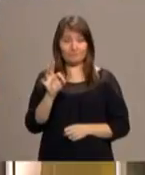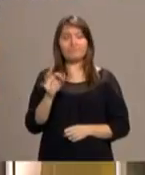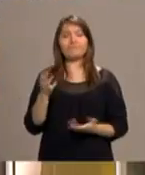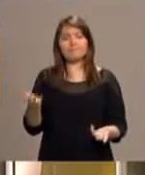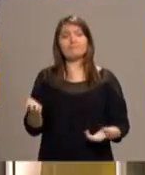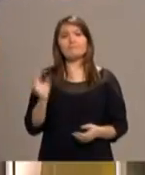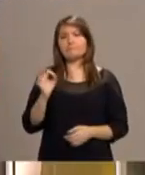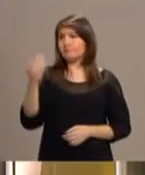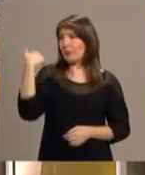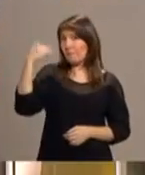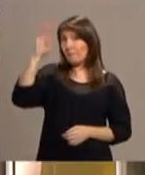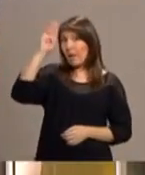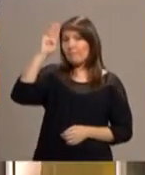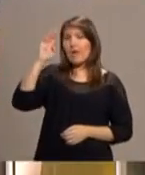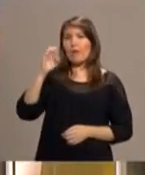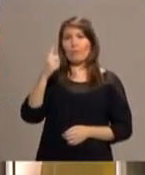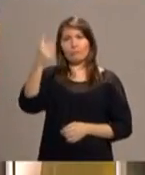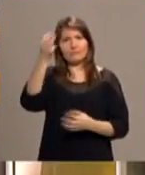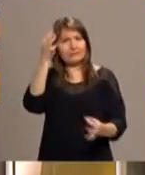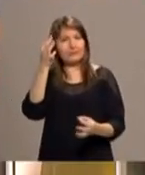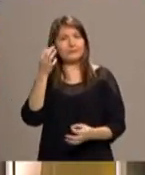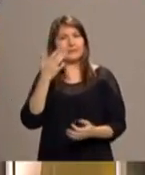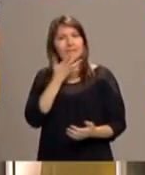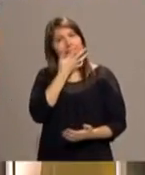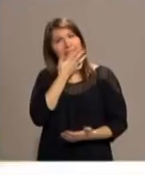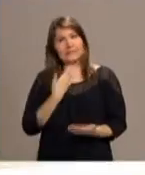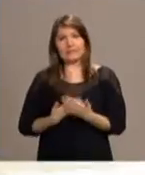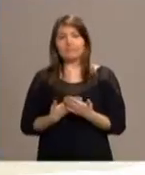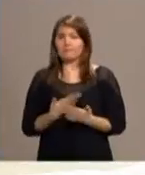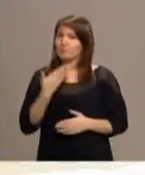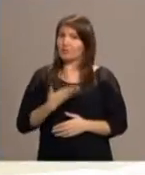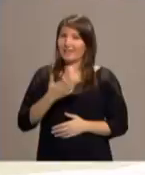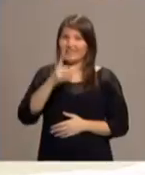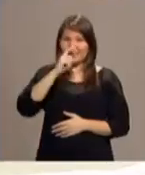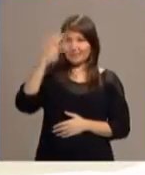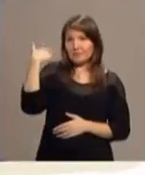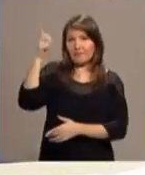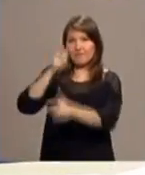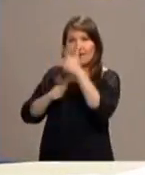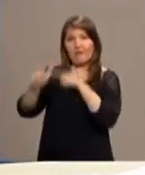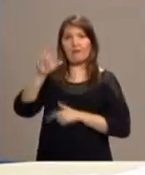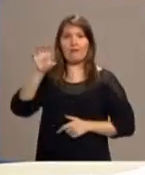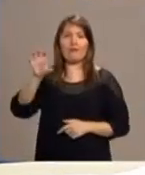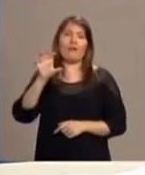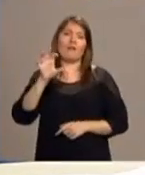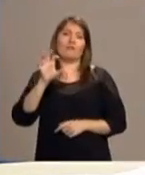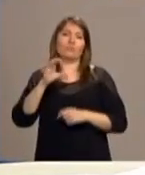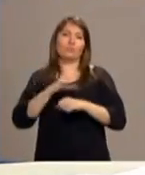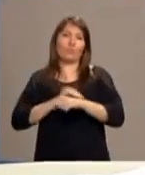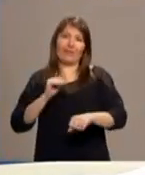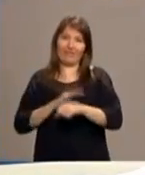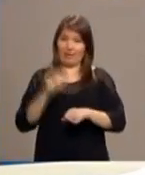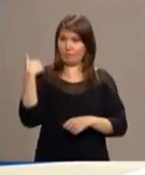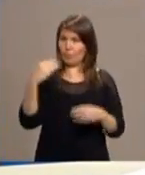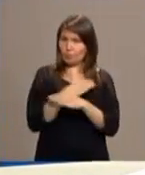Papa ya hizo un gesto, uno de esos gestos que él tiene, era un gesto importante en ese viaje a Suecia, que hizo el pasado mes de octubre, si no me